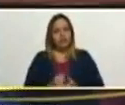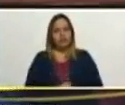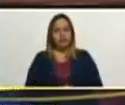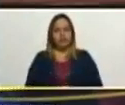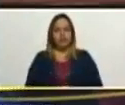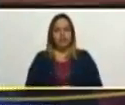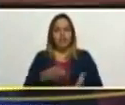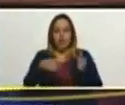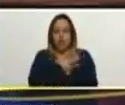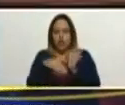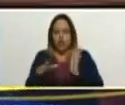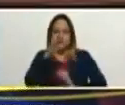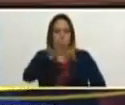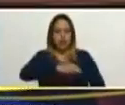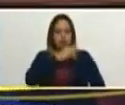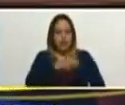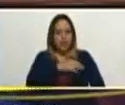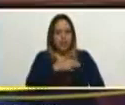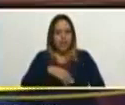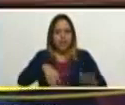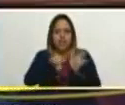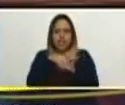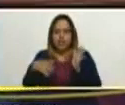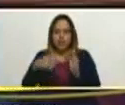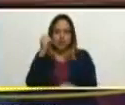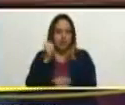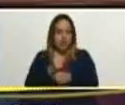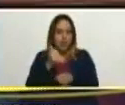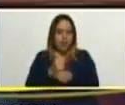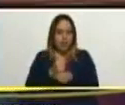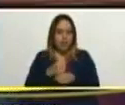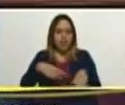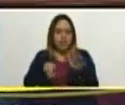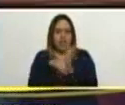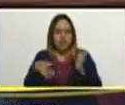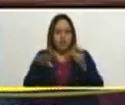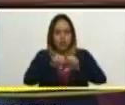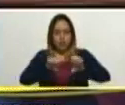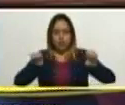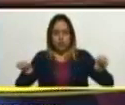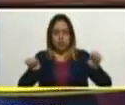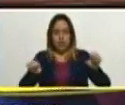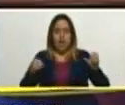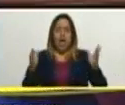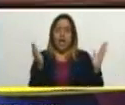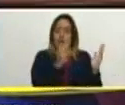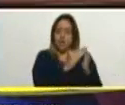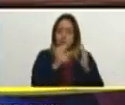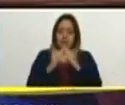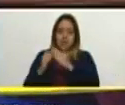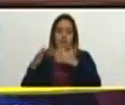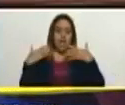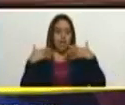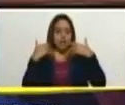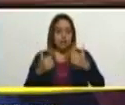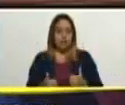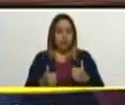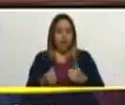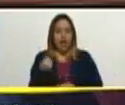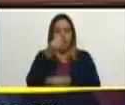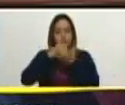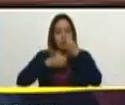de los derechos sociales, de los derechos laborales, del derecho a la educación, a la vivienda, a la salud, a la